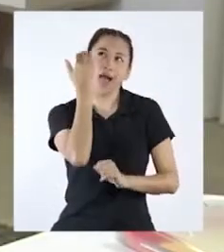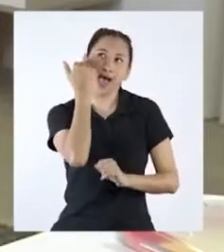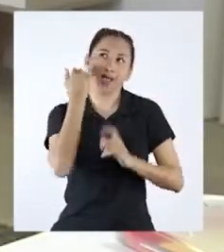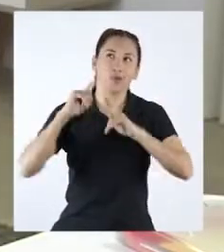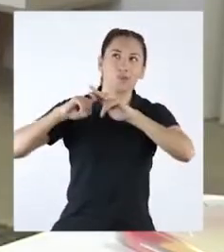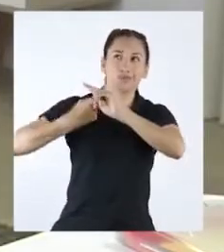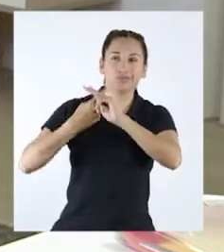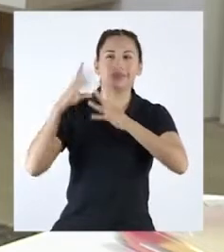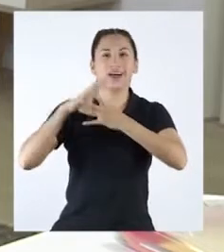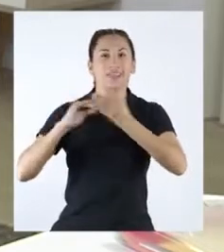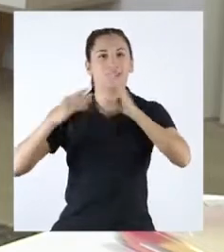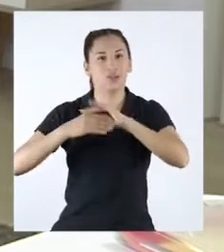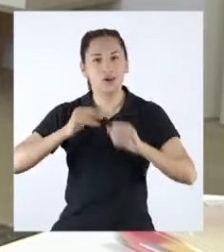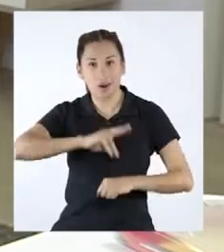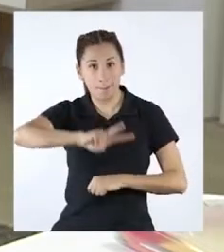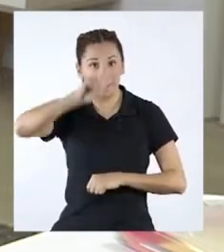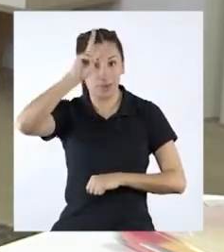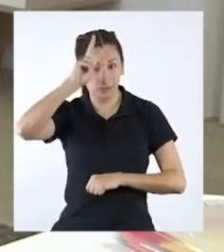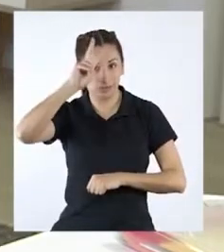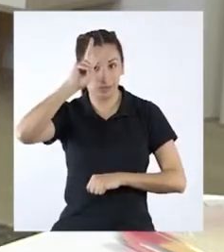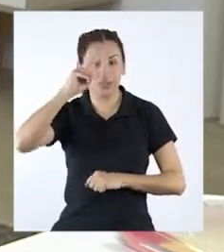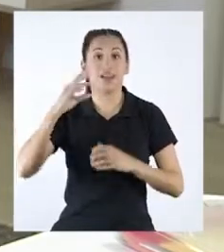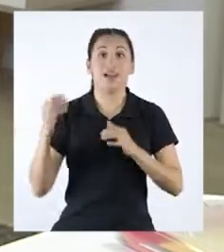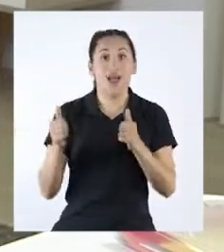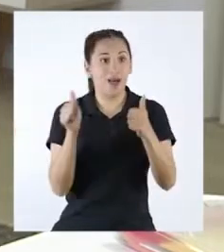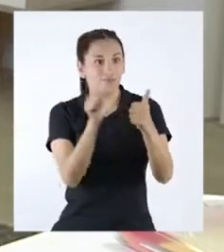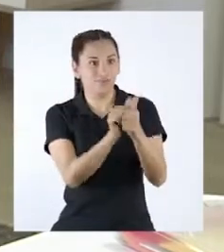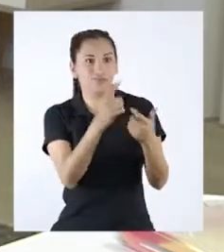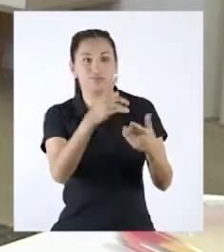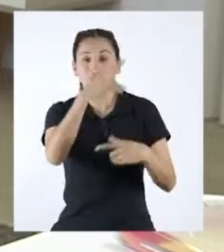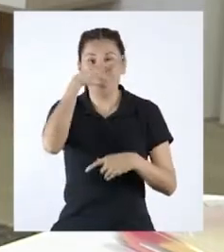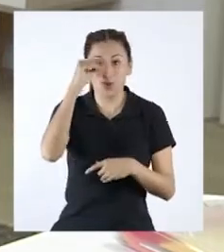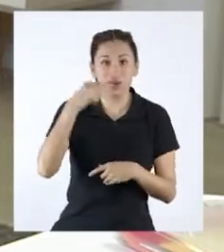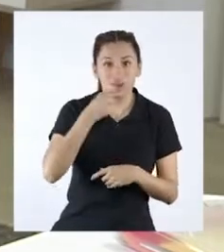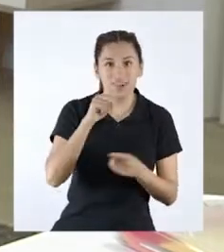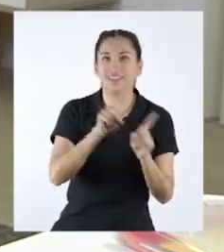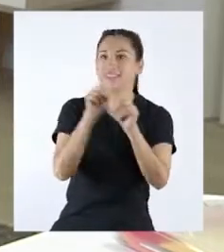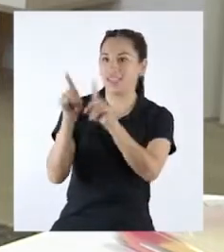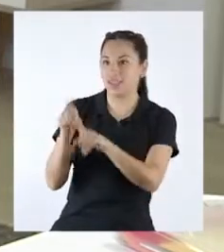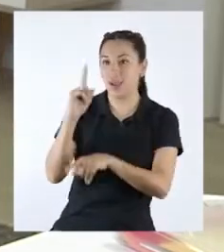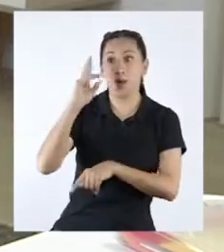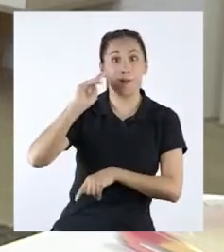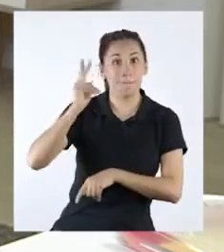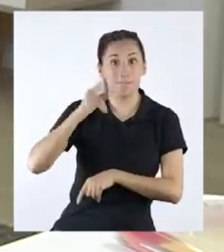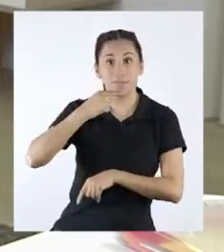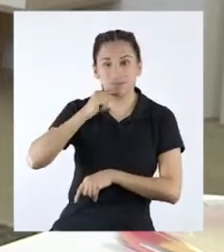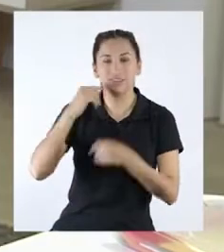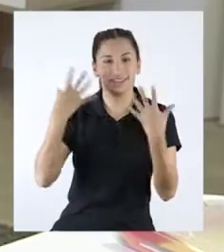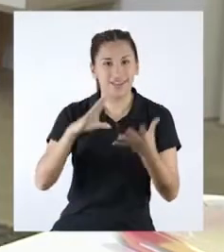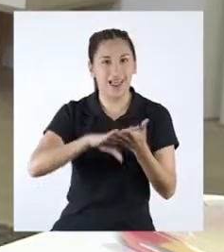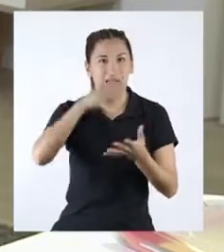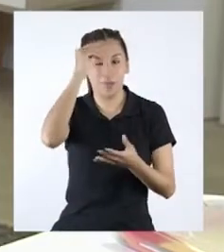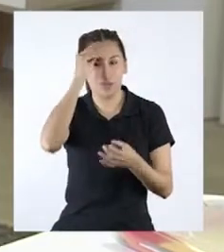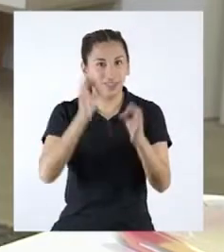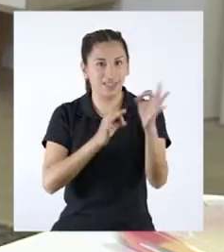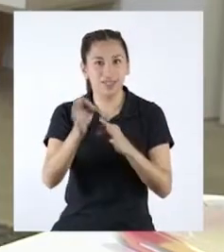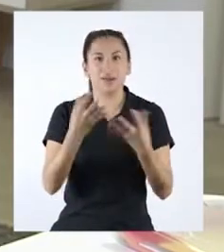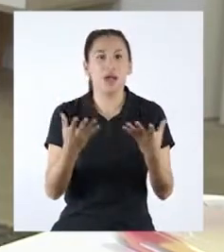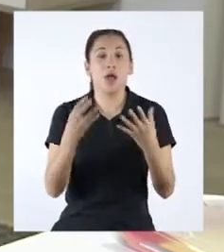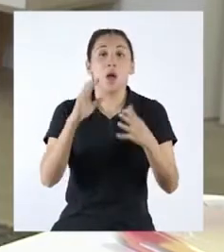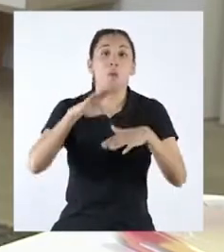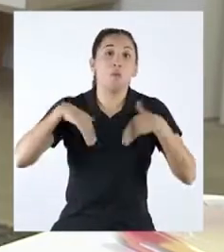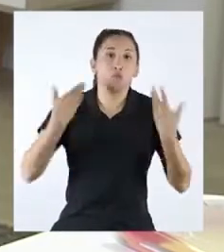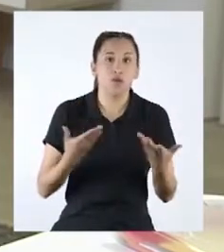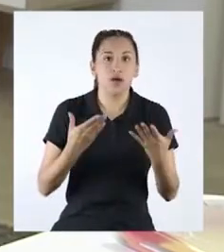para la cultura e historia de la cultura peruana. Junto a Guliana y la profesora aprendimos que el patrimonio cultural puede